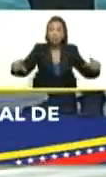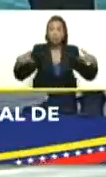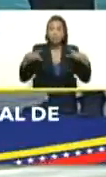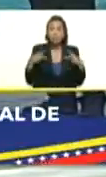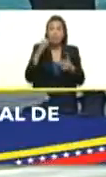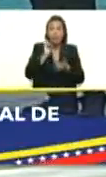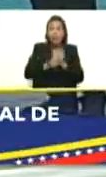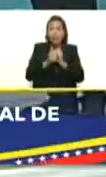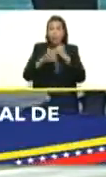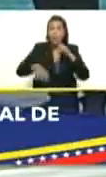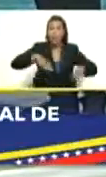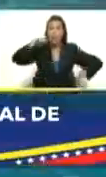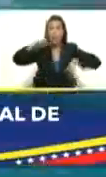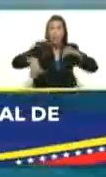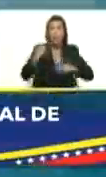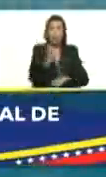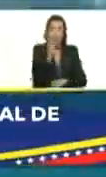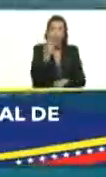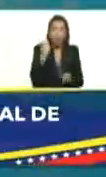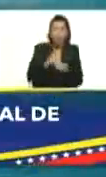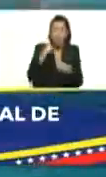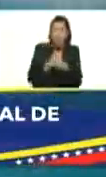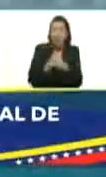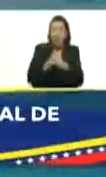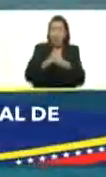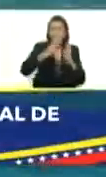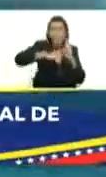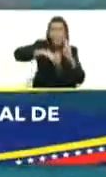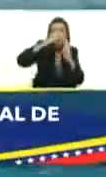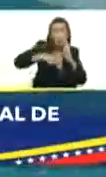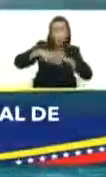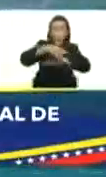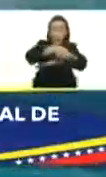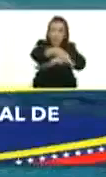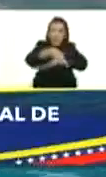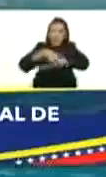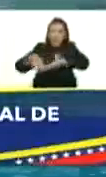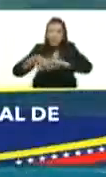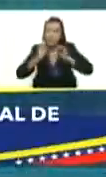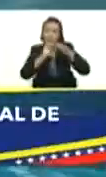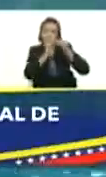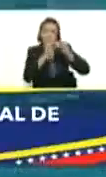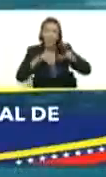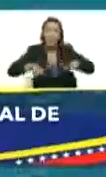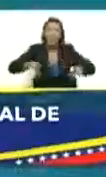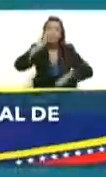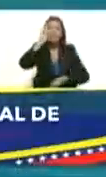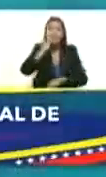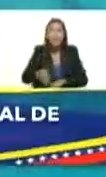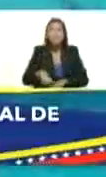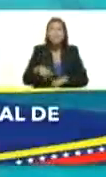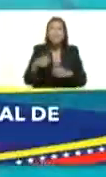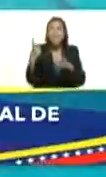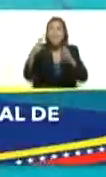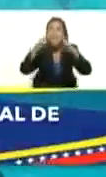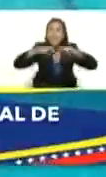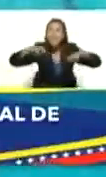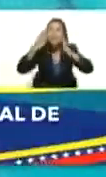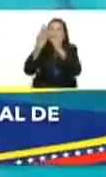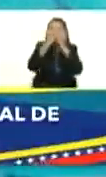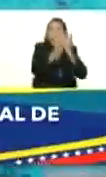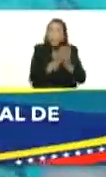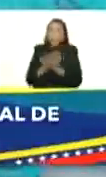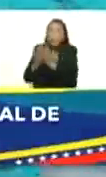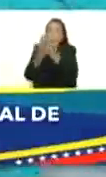se hicieron no sólo trabajos de arquitectura de remodelación sino que se han hecho estudios profundos para